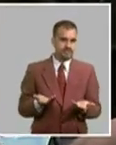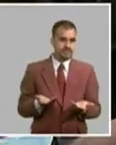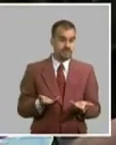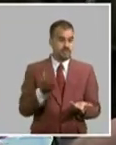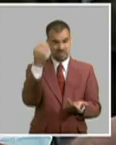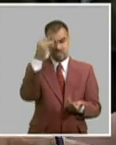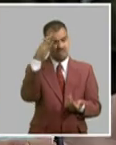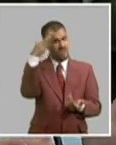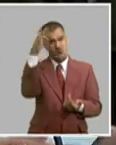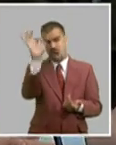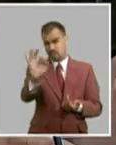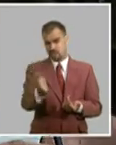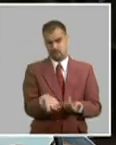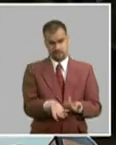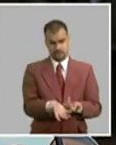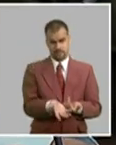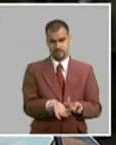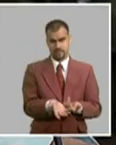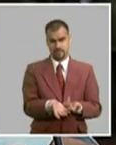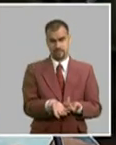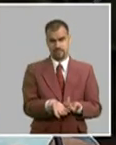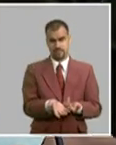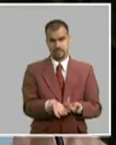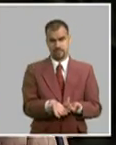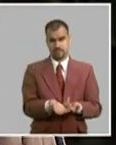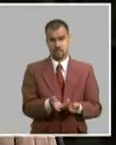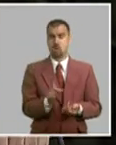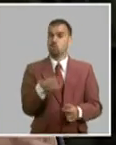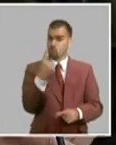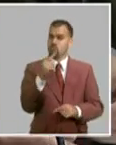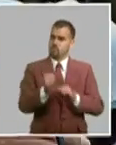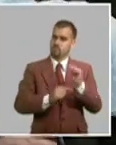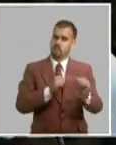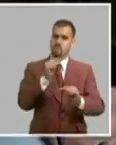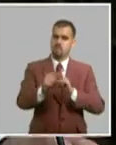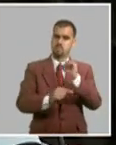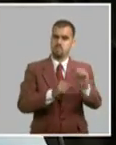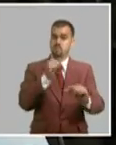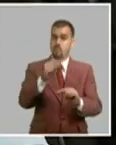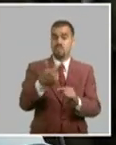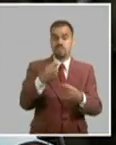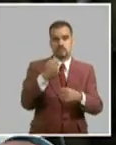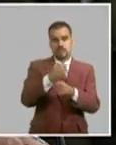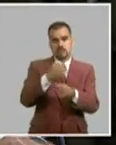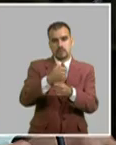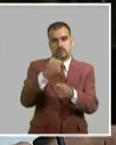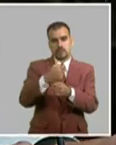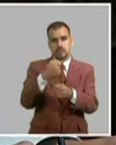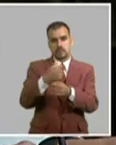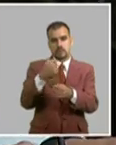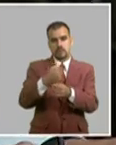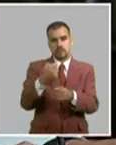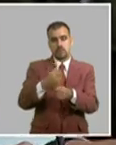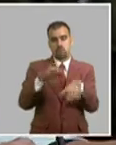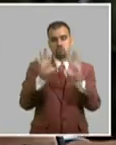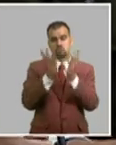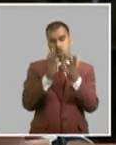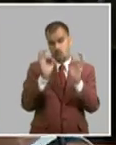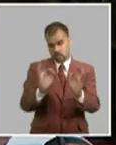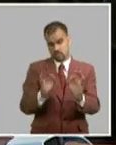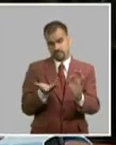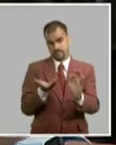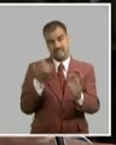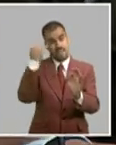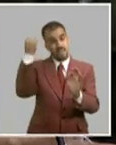de la vida, que hacia ahí tenemos que también nosotros concentrar el trabajo político y lógico.